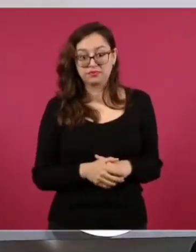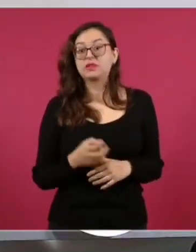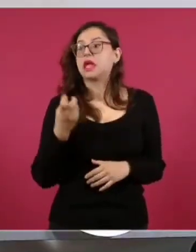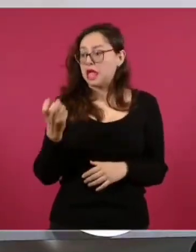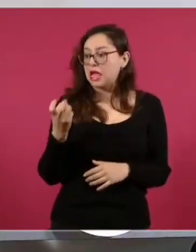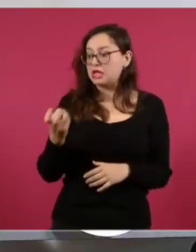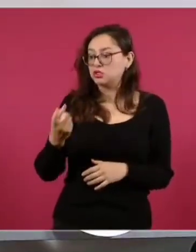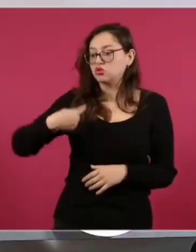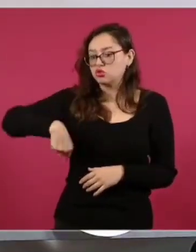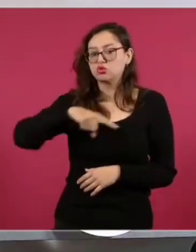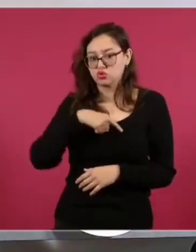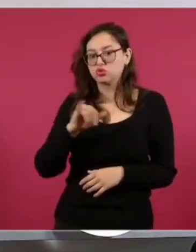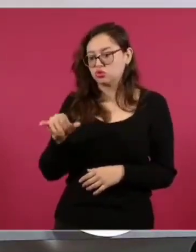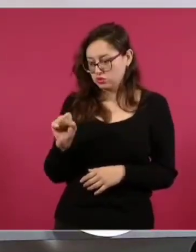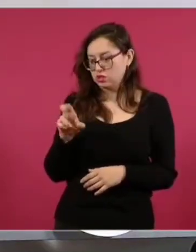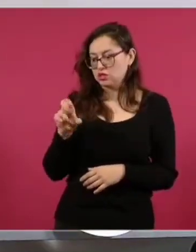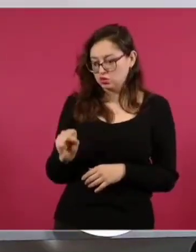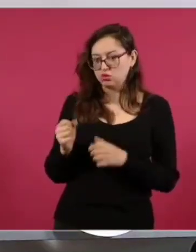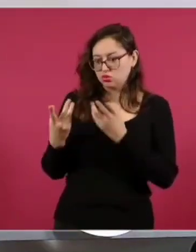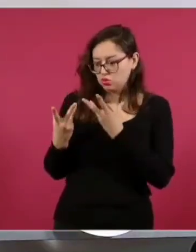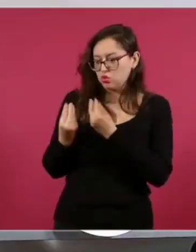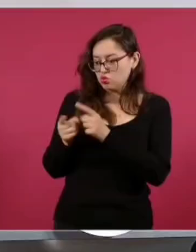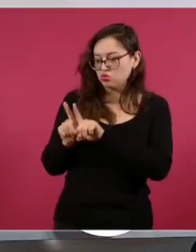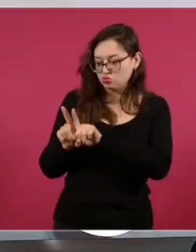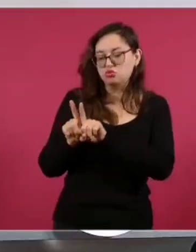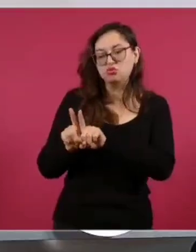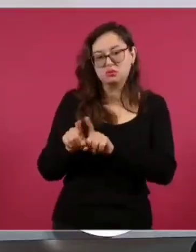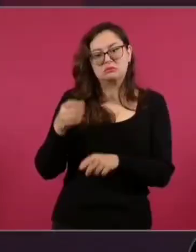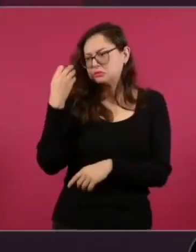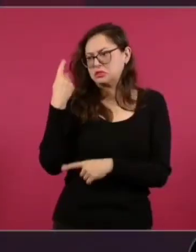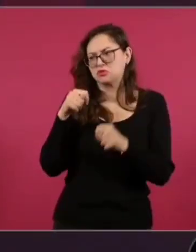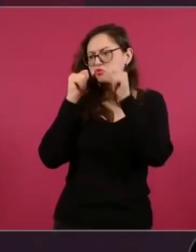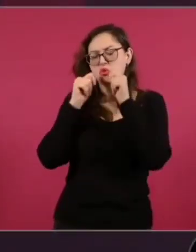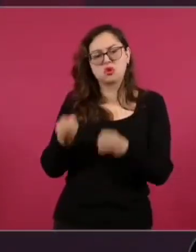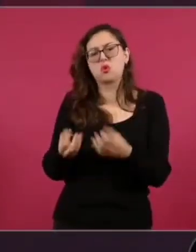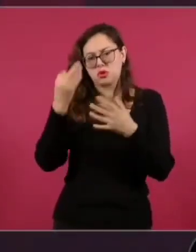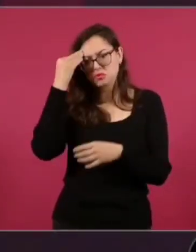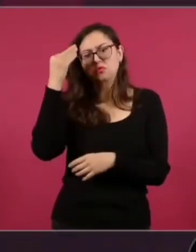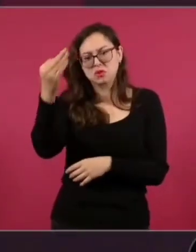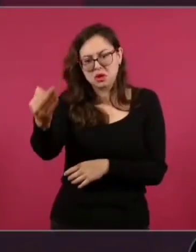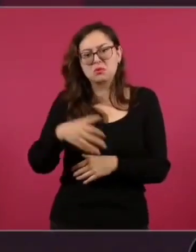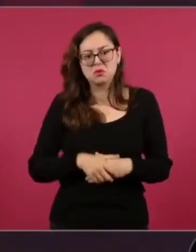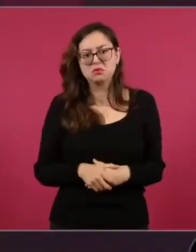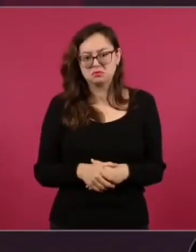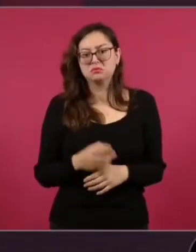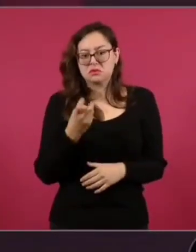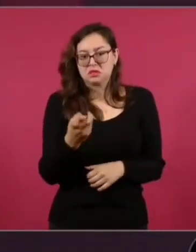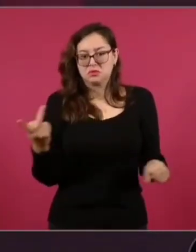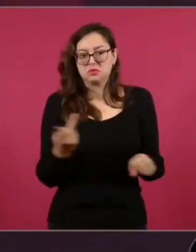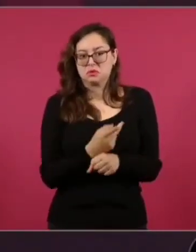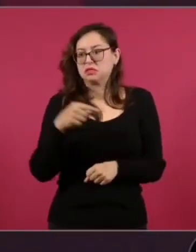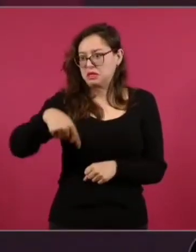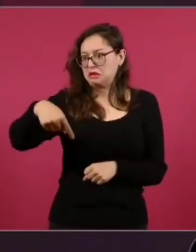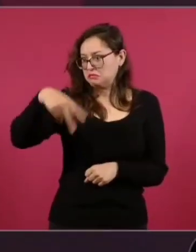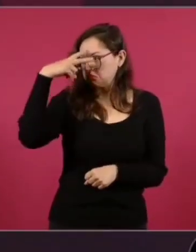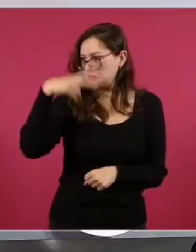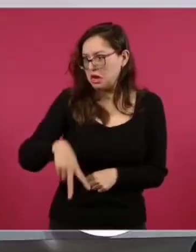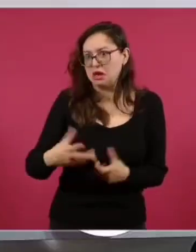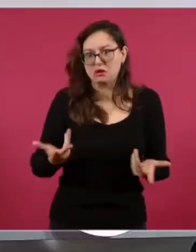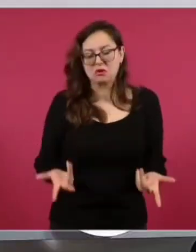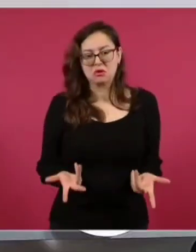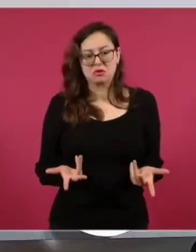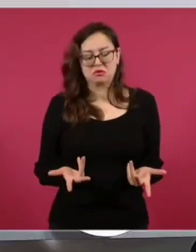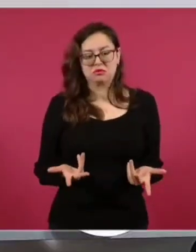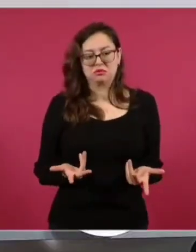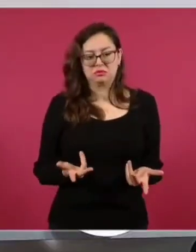con Jesús, estarlo acompañando. Ah, el tiempo que sea. Pero así sucede en nuestras familias. Y eso es